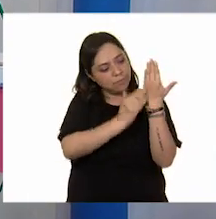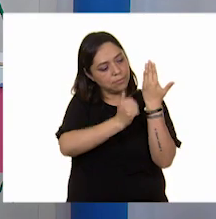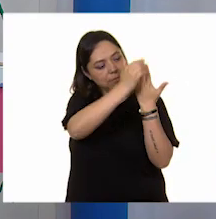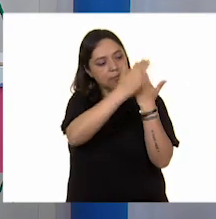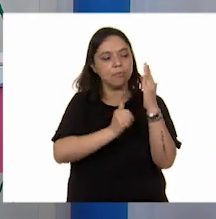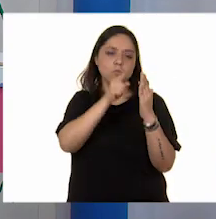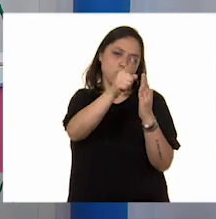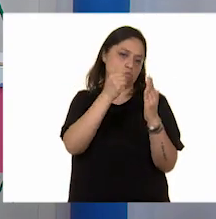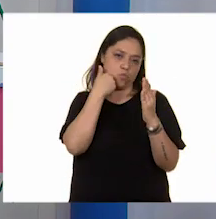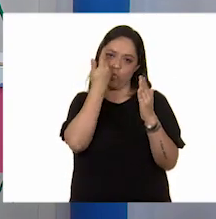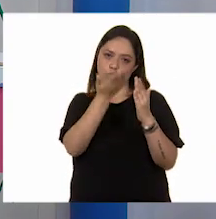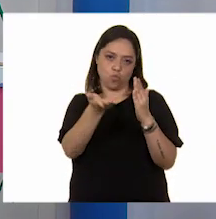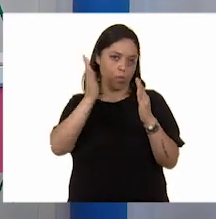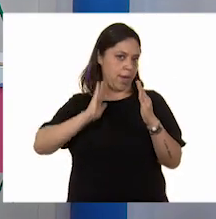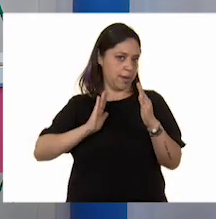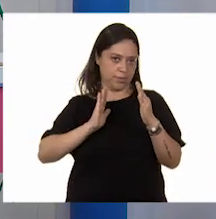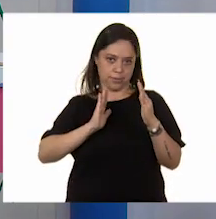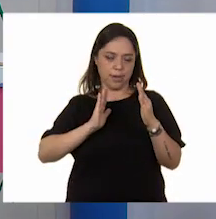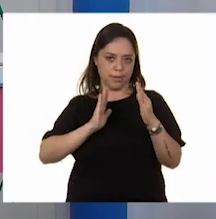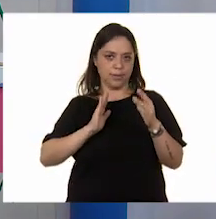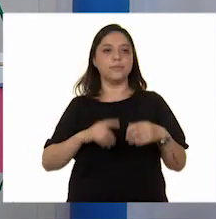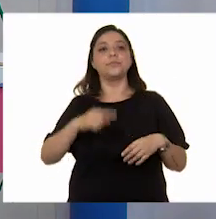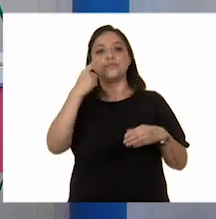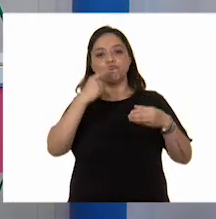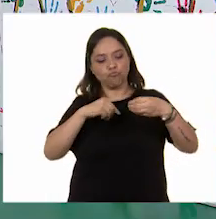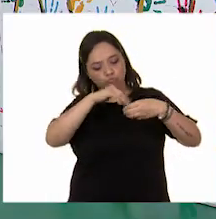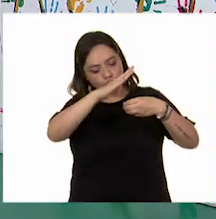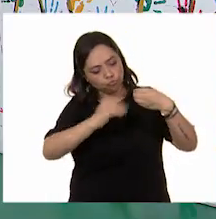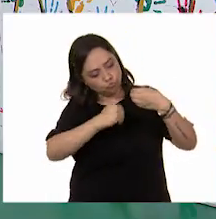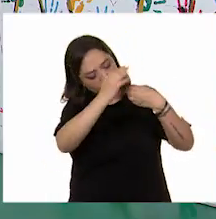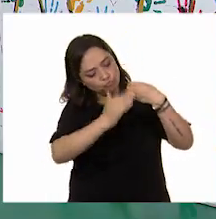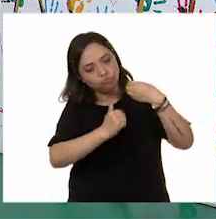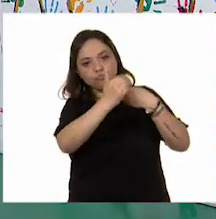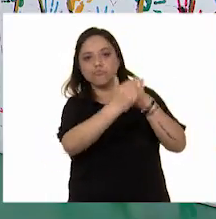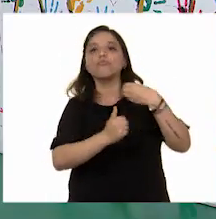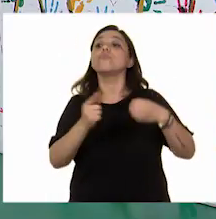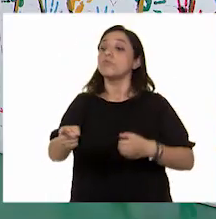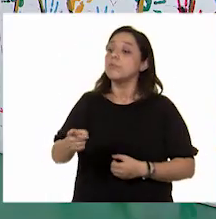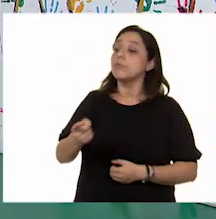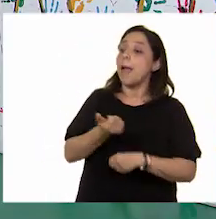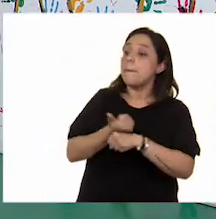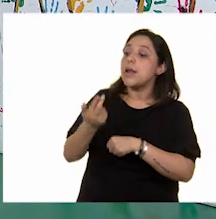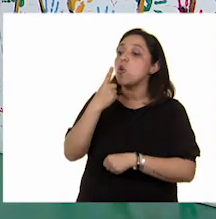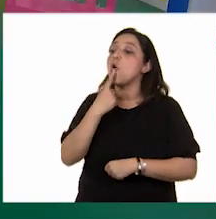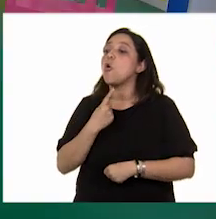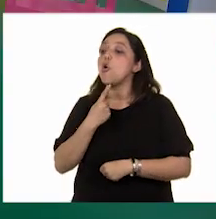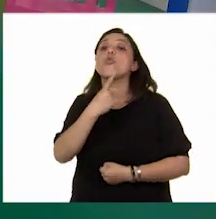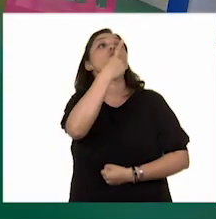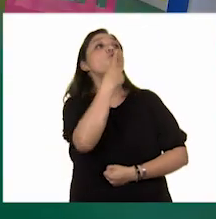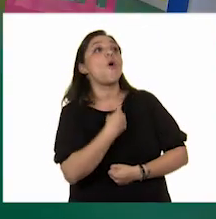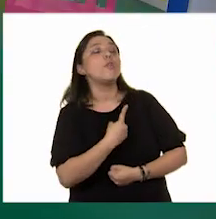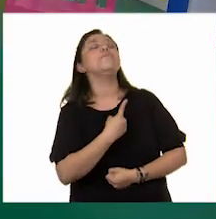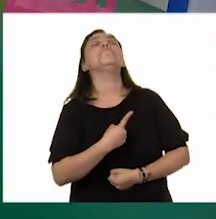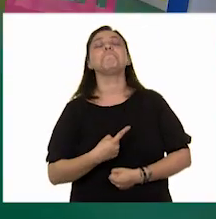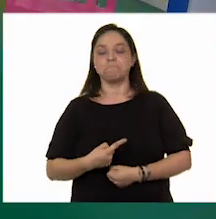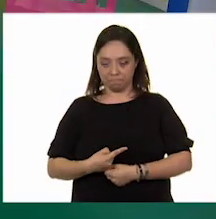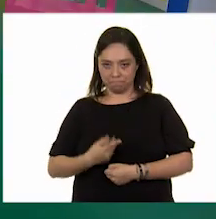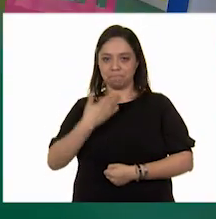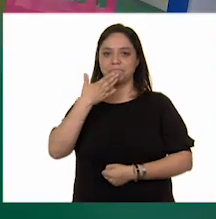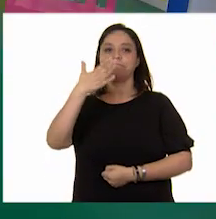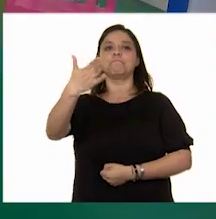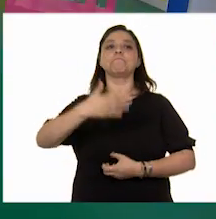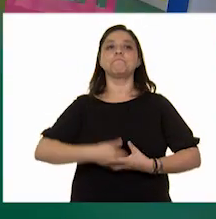que ustedes quieran. ¿Qué color eligen? ¿Cuál te gusta, Panchito? ¿Amarillo o rojo? ¡Rojo! ¡Rojo! Muy bien. Vamos a pintarlo de rojo.